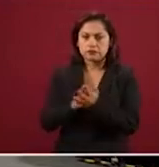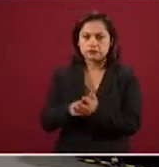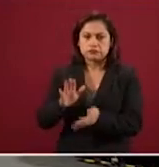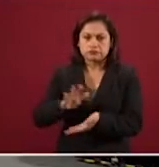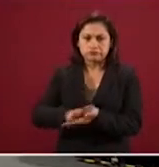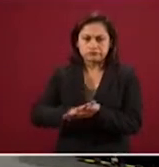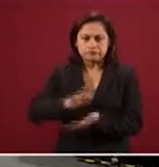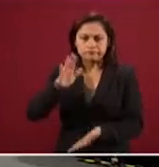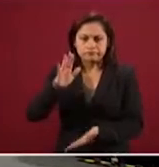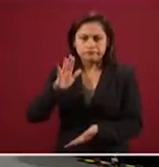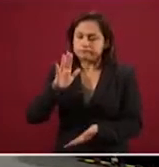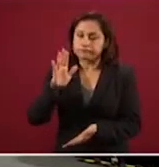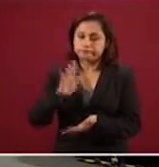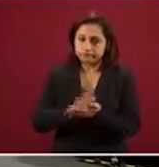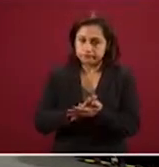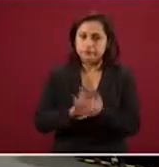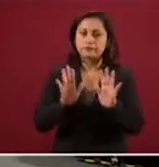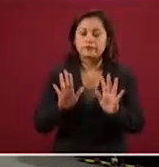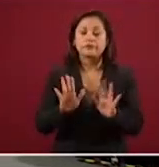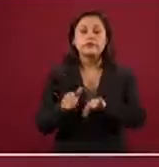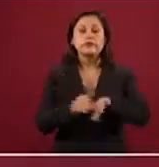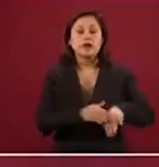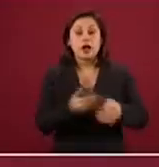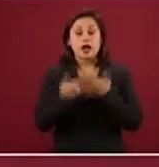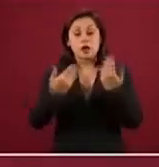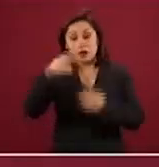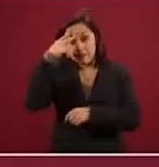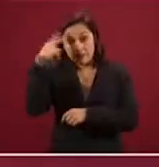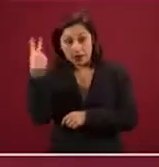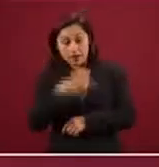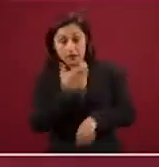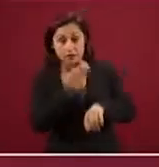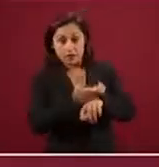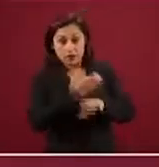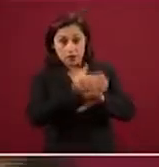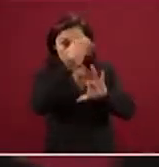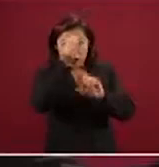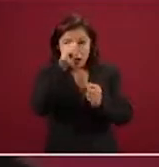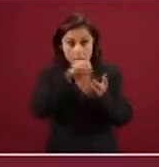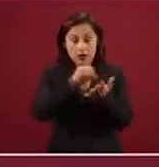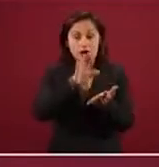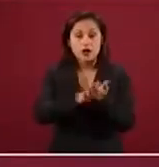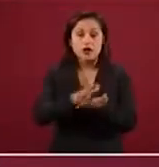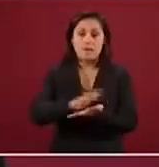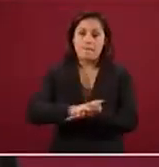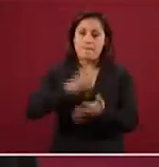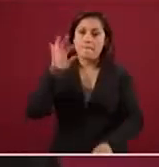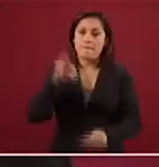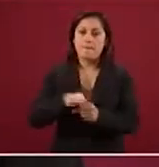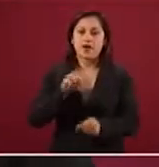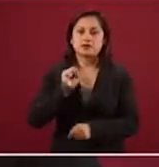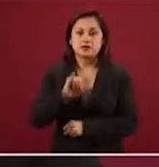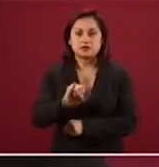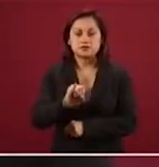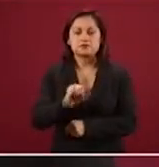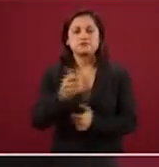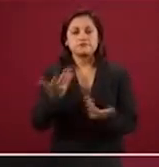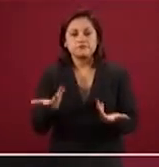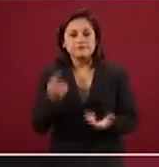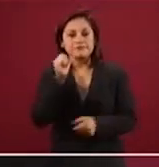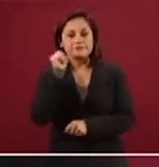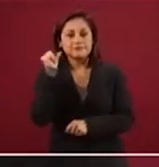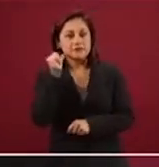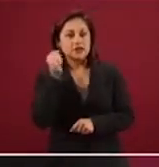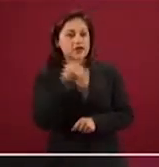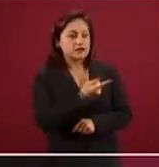Y en el caso de la aprobación de ayer, entonces, pues es un amplio consenso de los dos partidos políticos, tanto el Partido